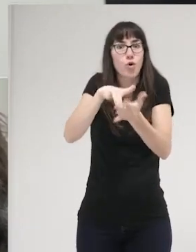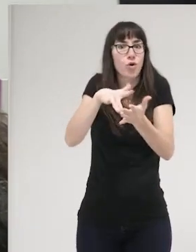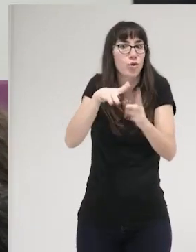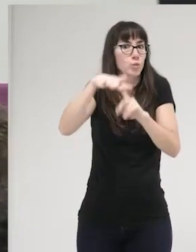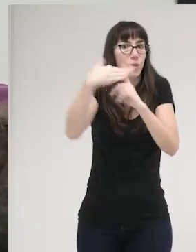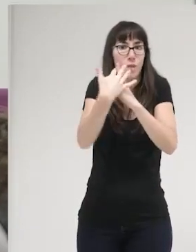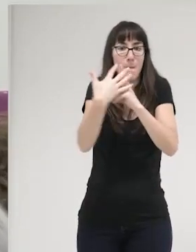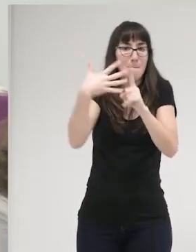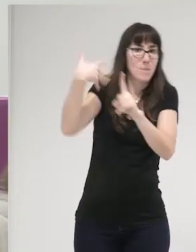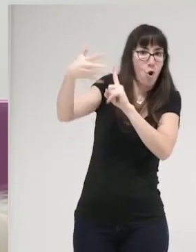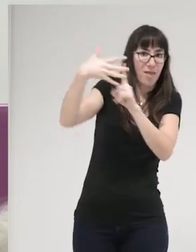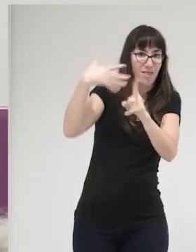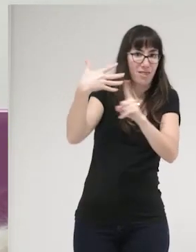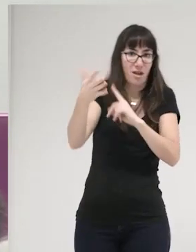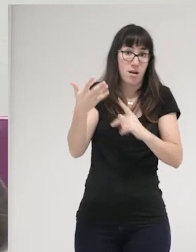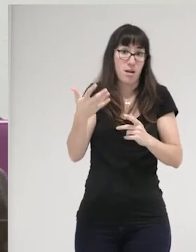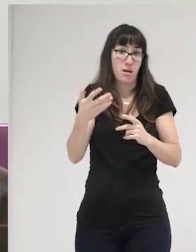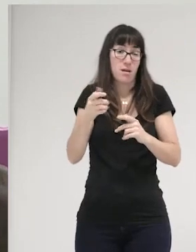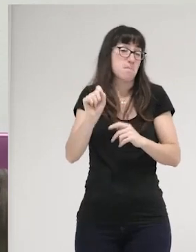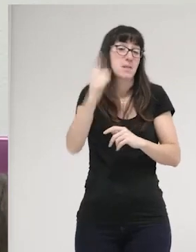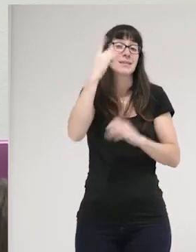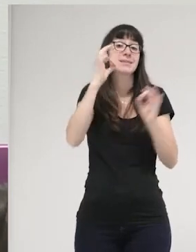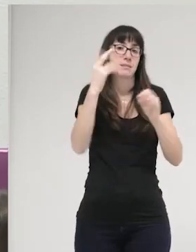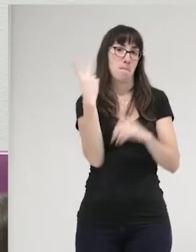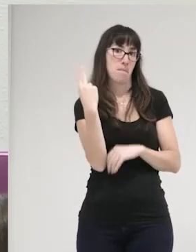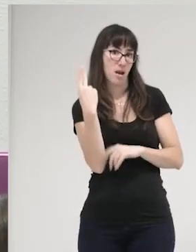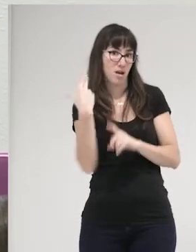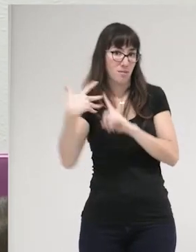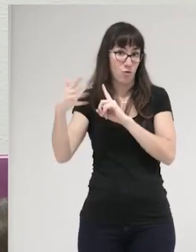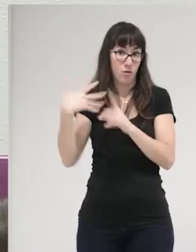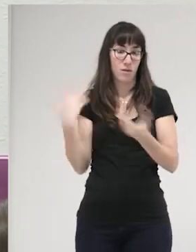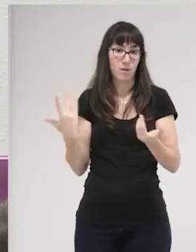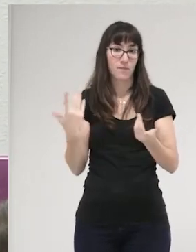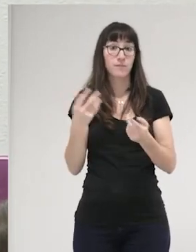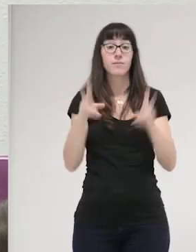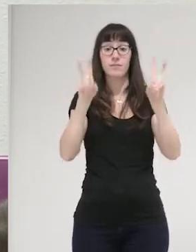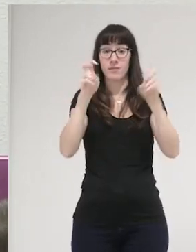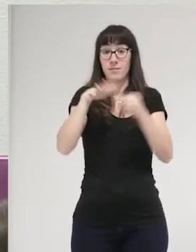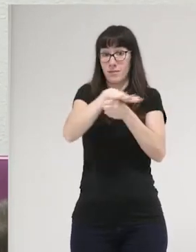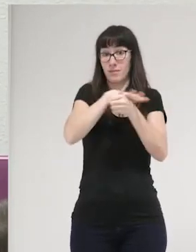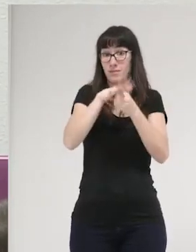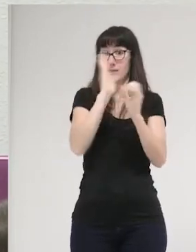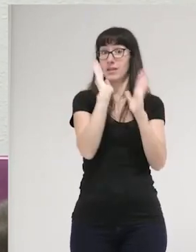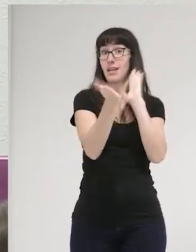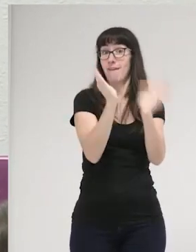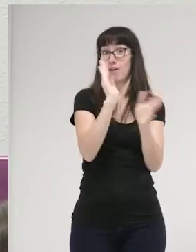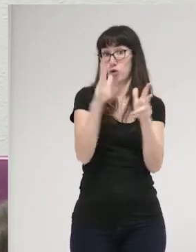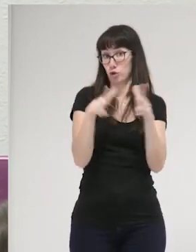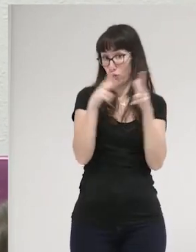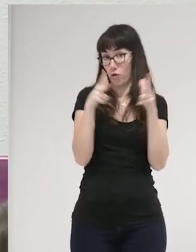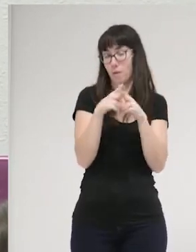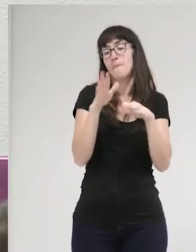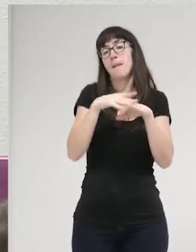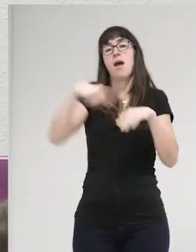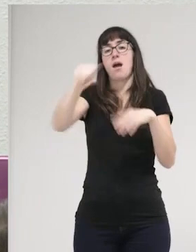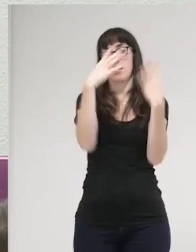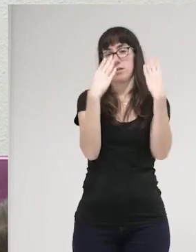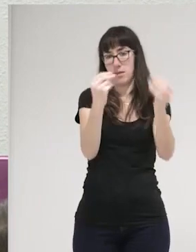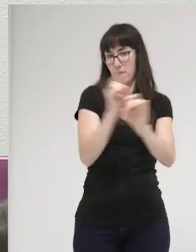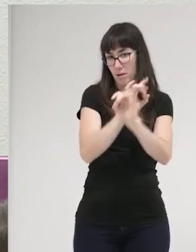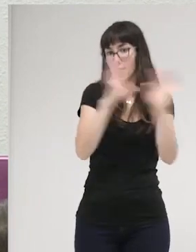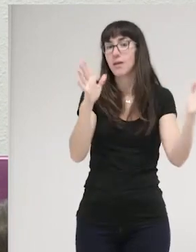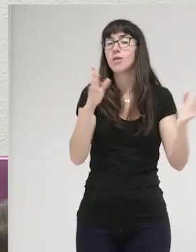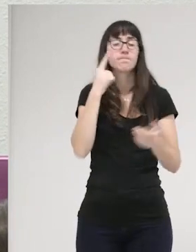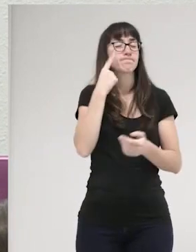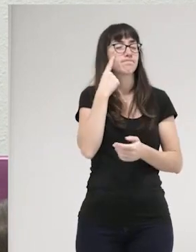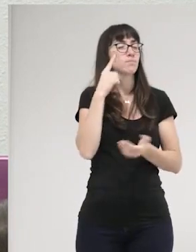todo en los casos de violencia en la pareja ¿no? en el ámbito de la intervención social y ahora por situarlo para que se me entienda lo que estoy diciendo se ve